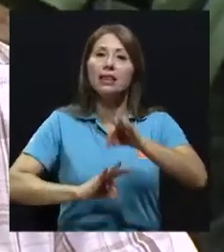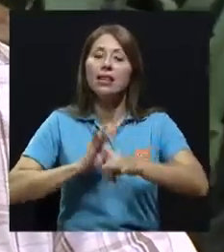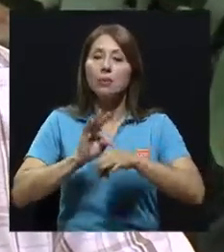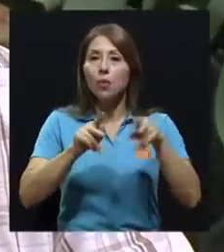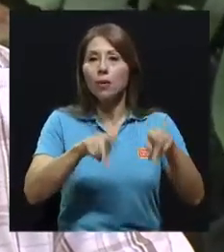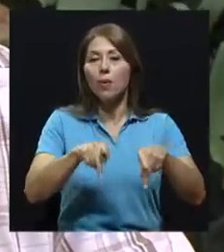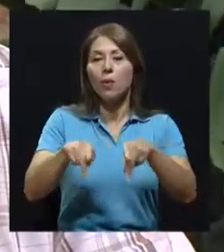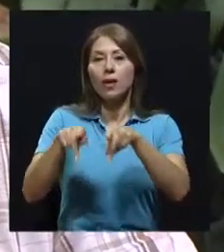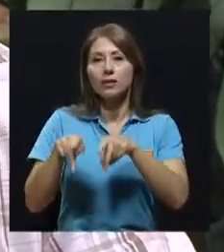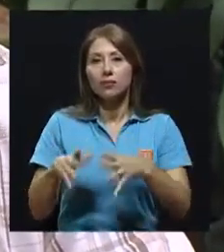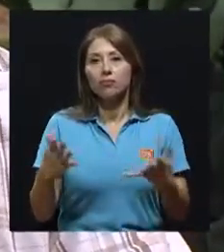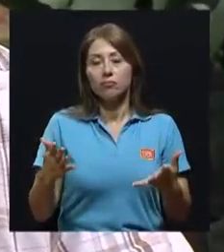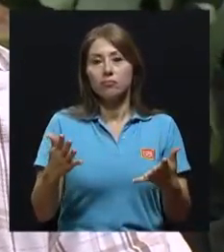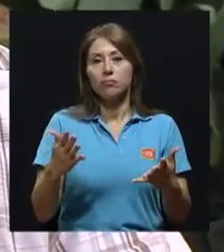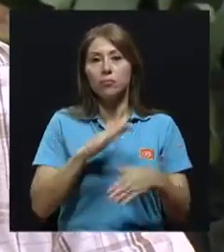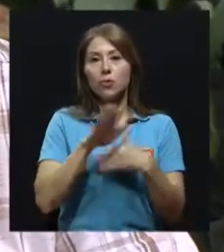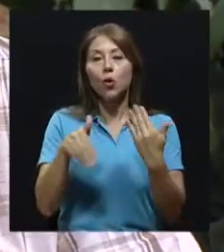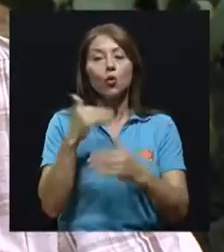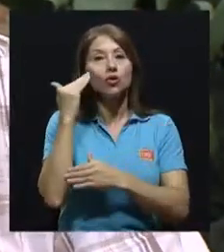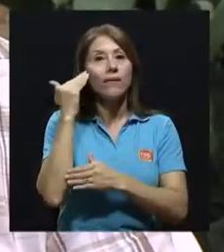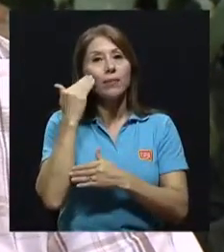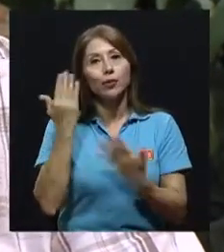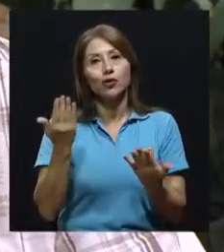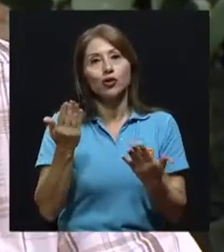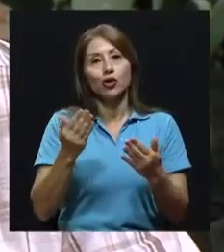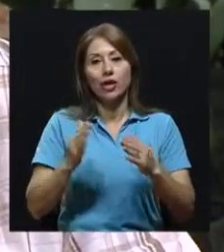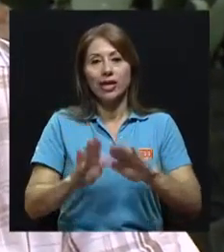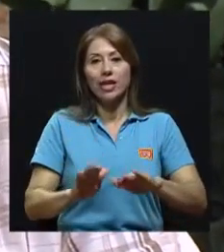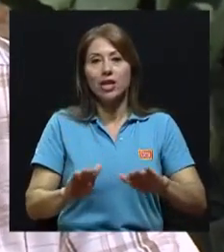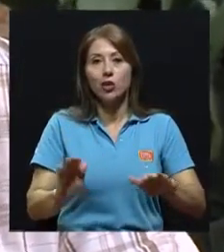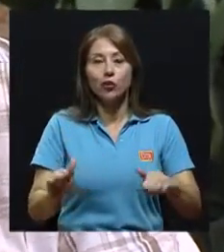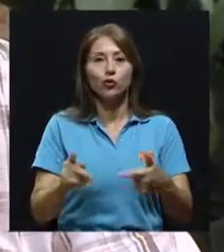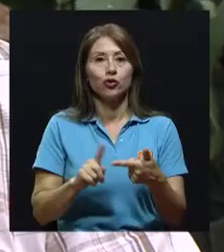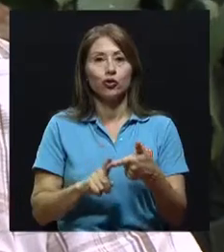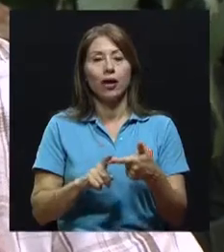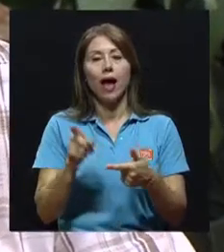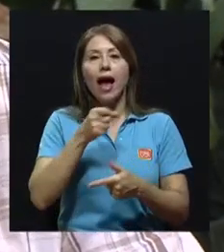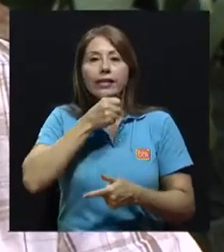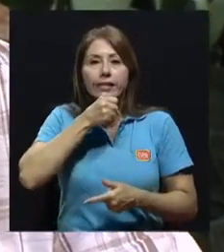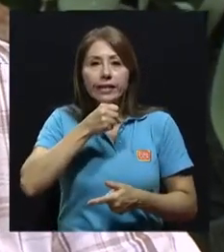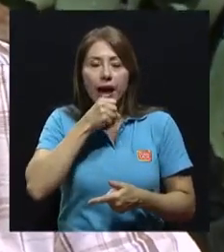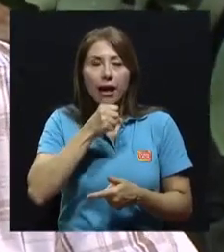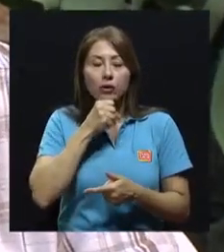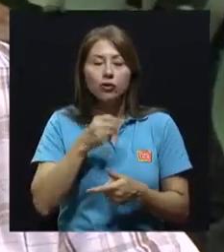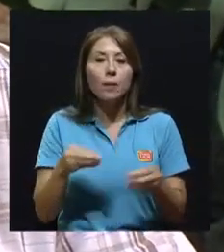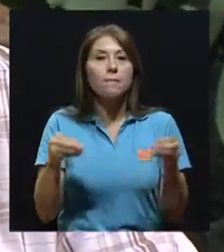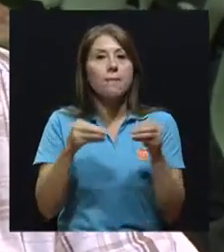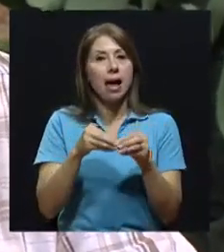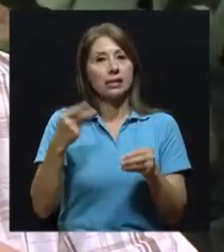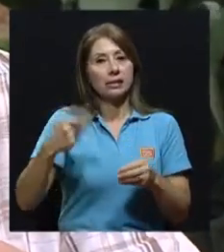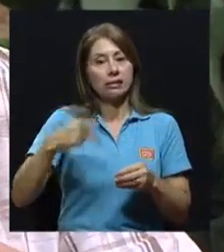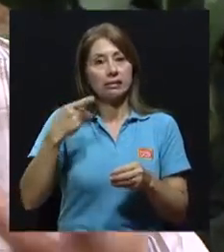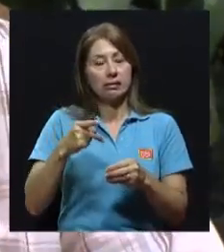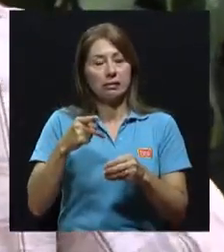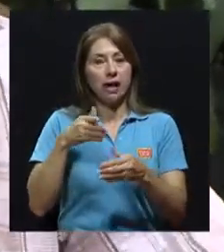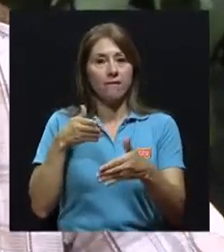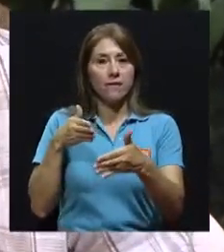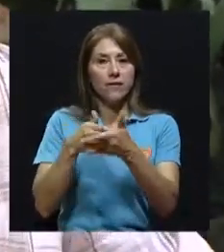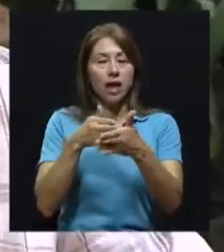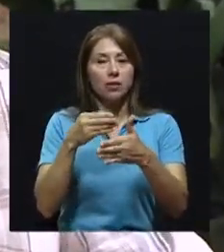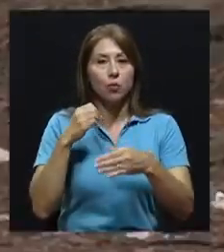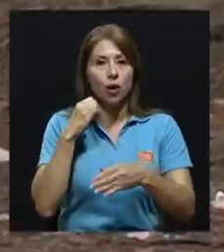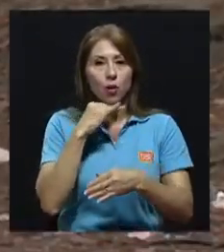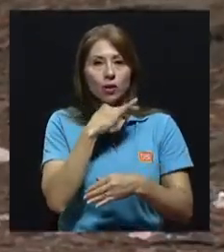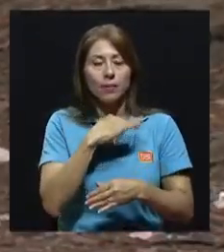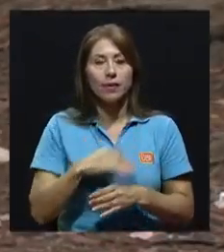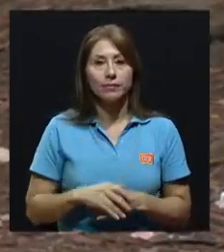tipo de población expuesta. Todos sabemos de que los niños, los ancianos, son los que se ven mayormente afectados por la contaminación.